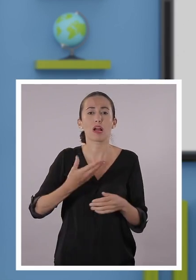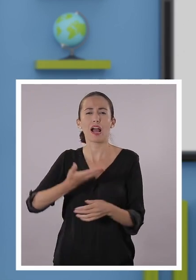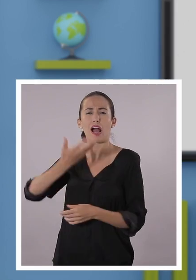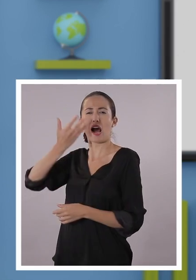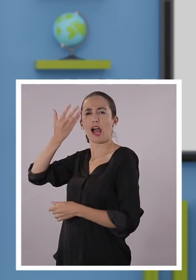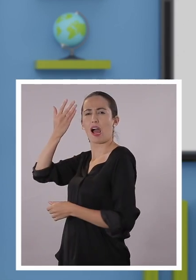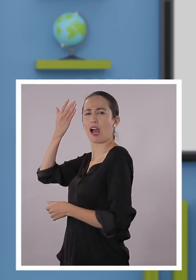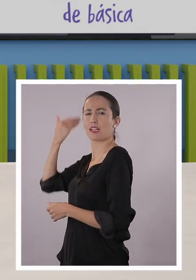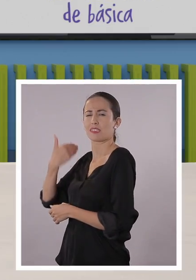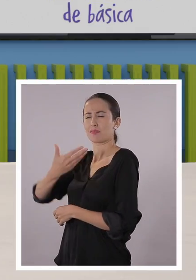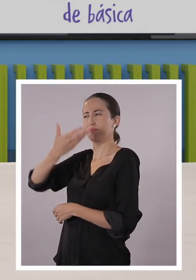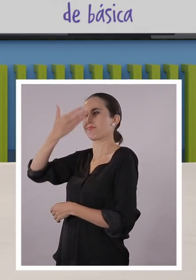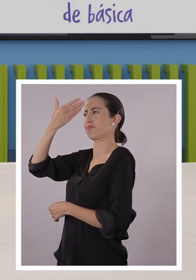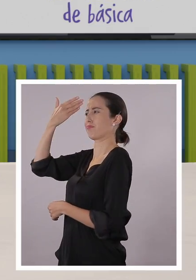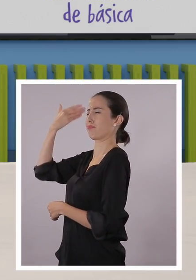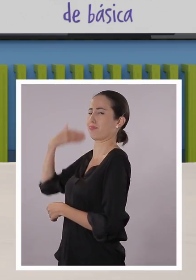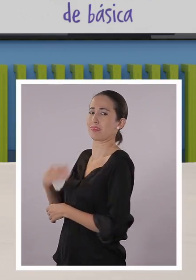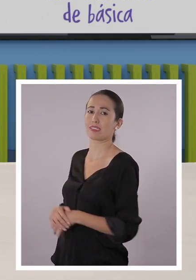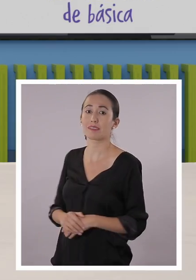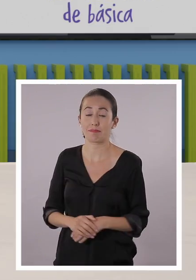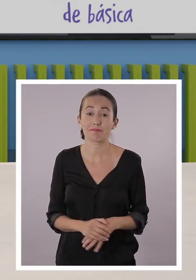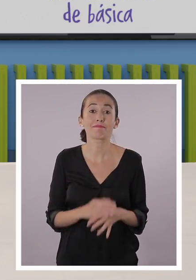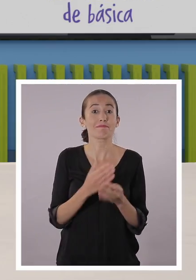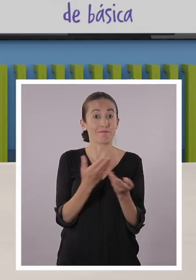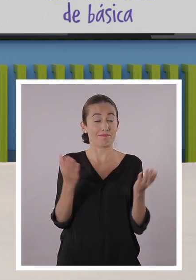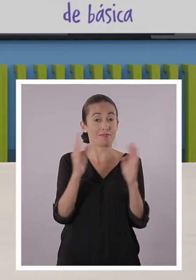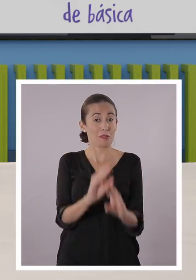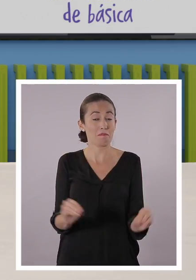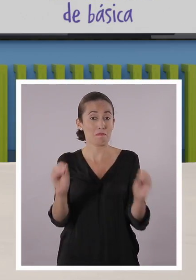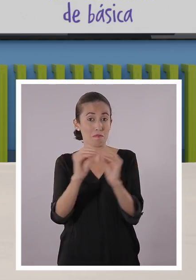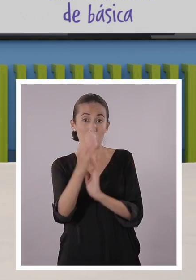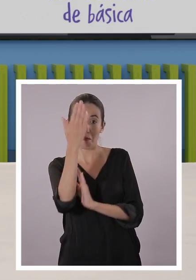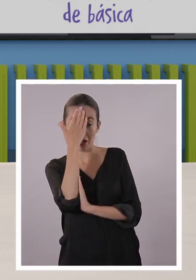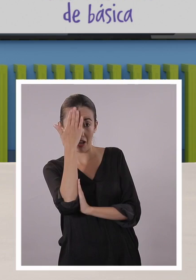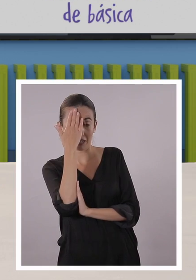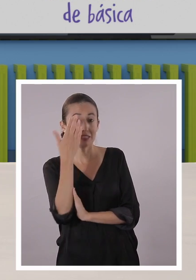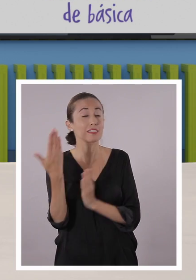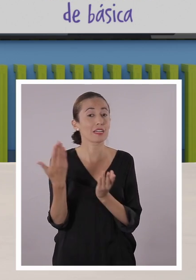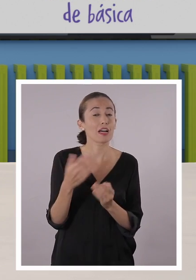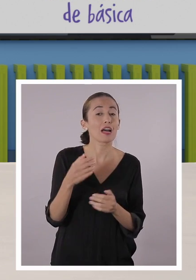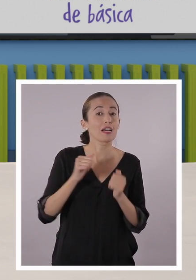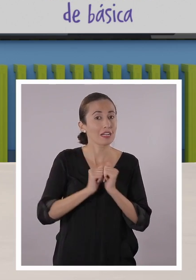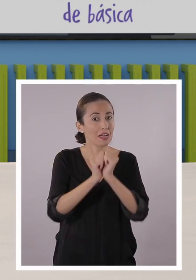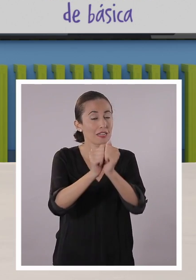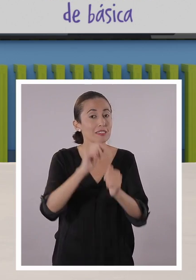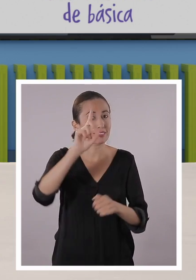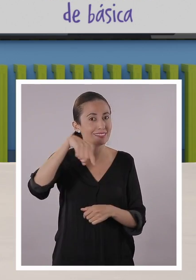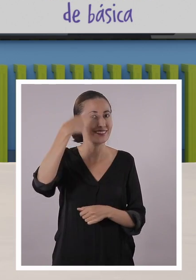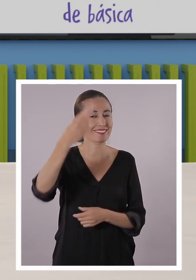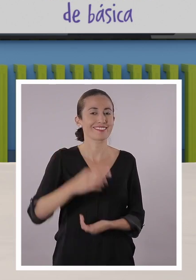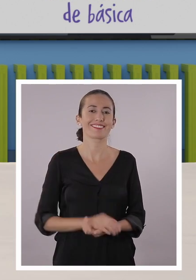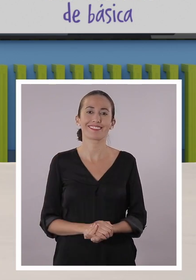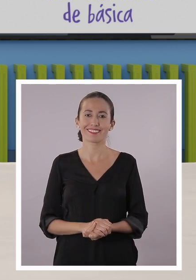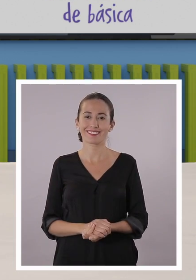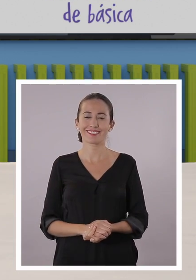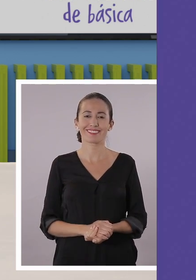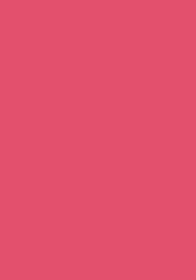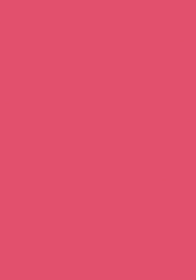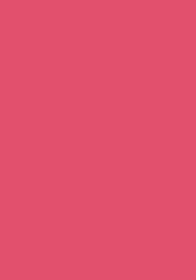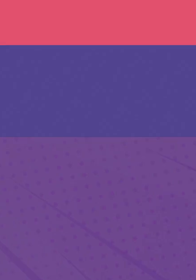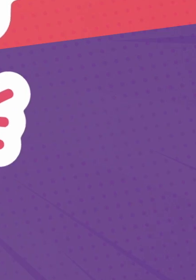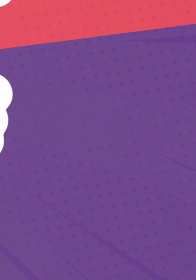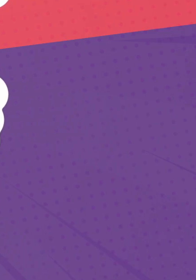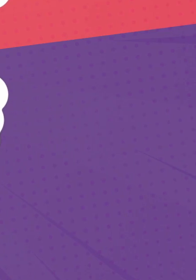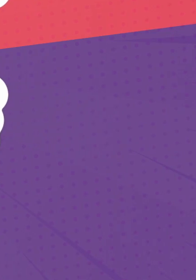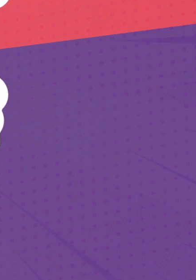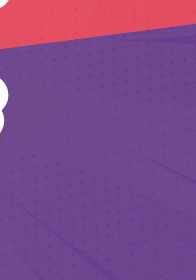la colonia, desde el siglo XVI. Chicos y chicas, si quieren saber más acerca de la colonia, acompáñennos al siguiente segmento. Vamos ahí.